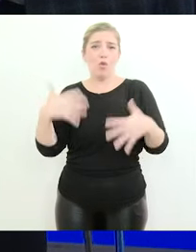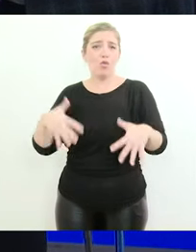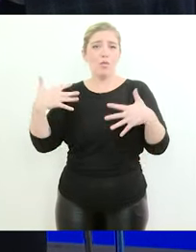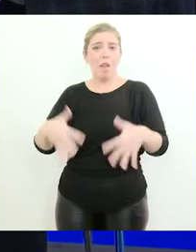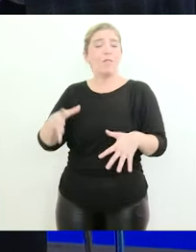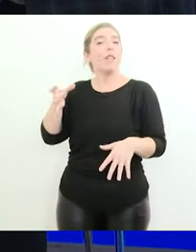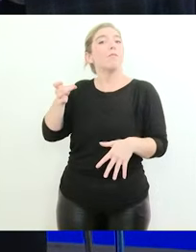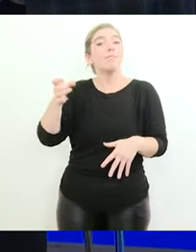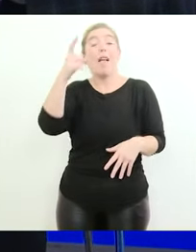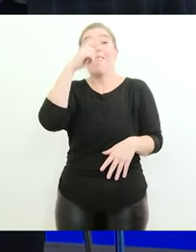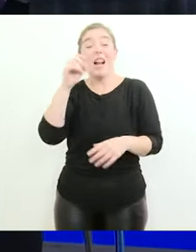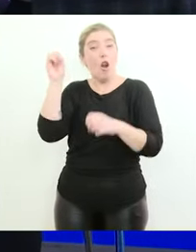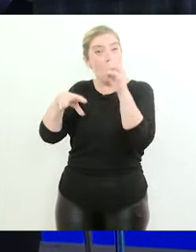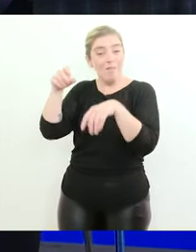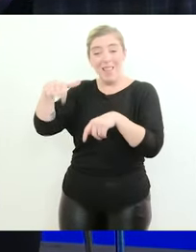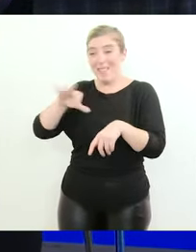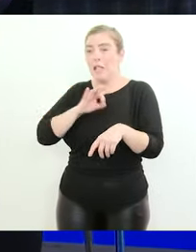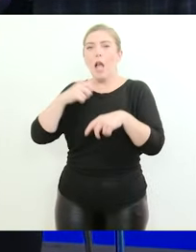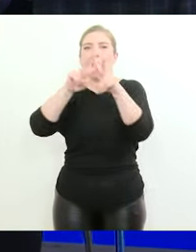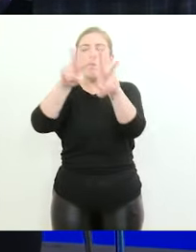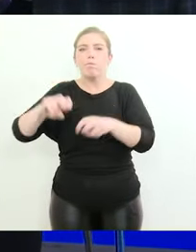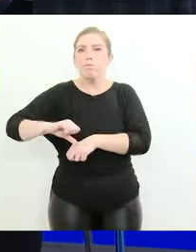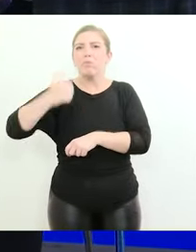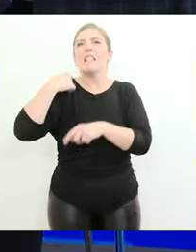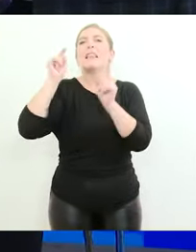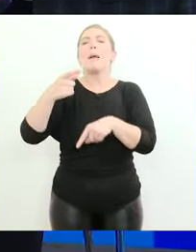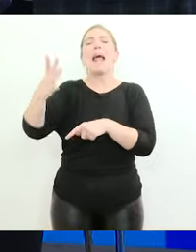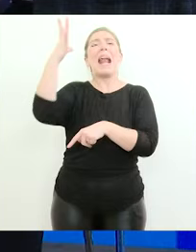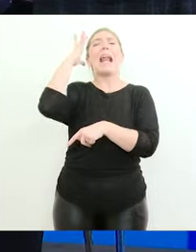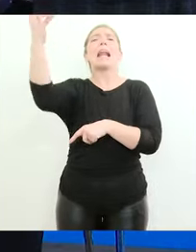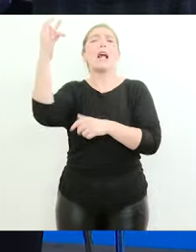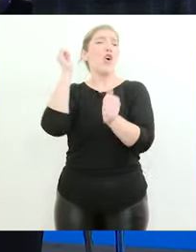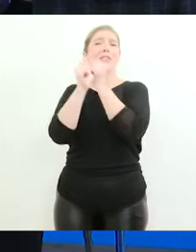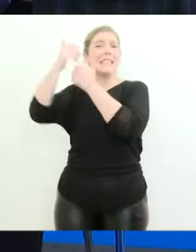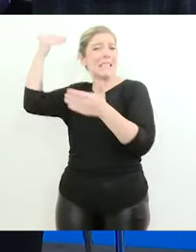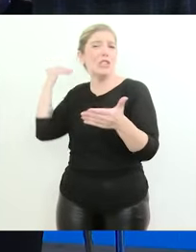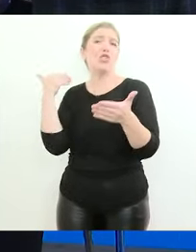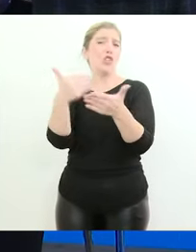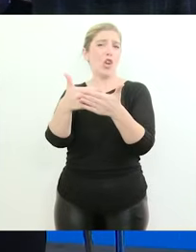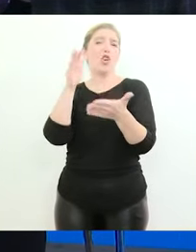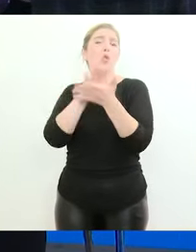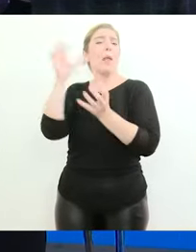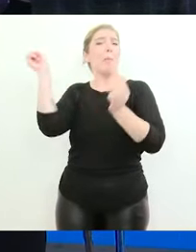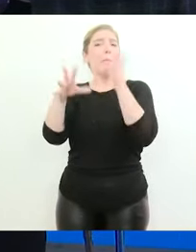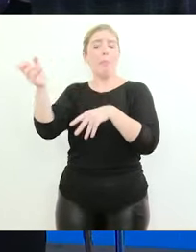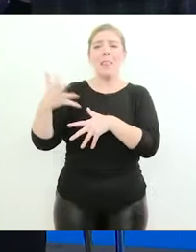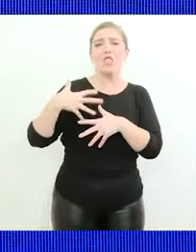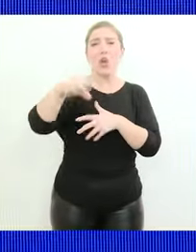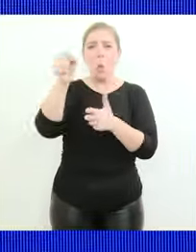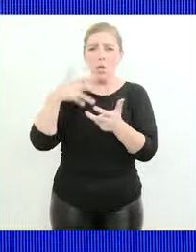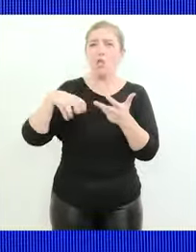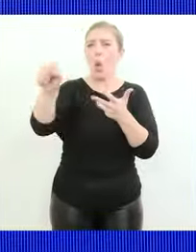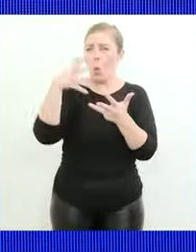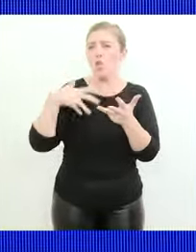no solamente este año dio ganancias sino que batió el récord histórico de carga llevada